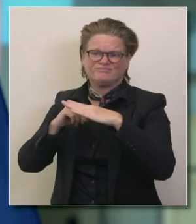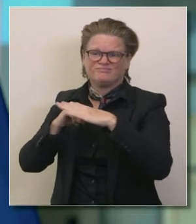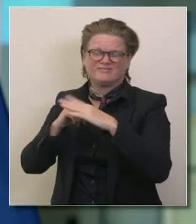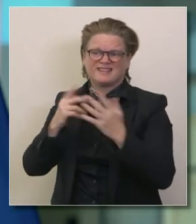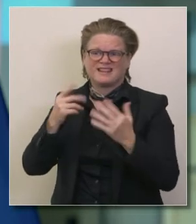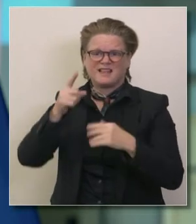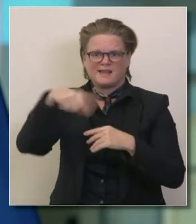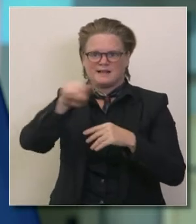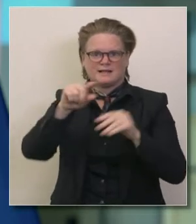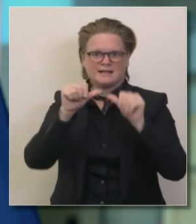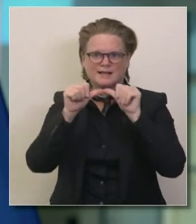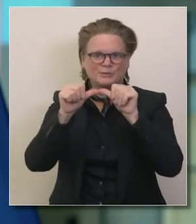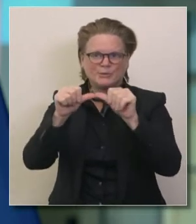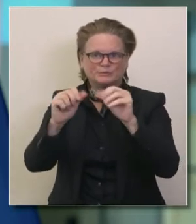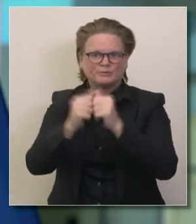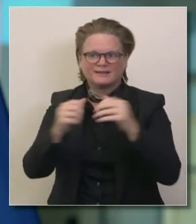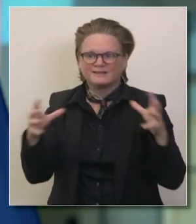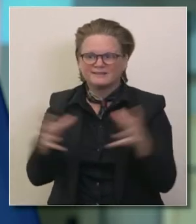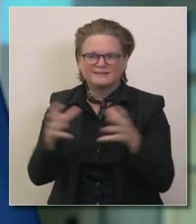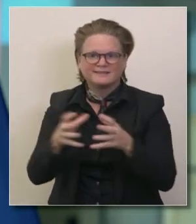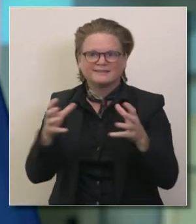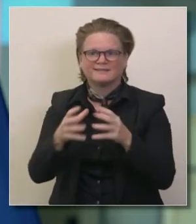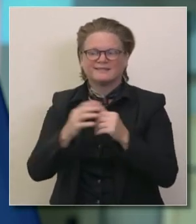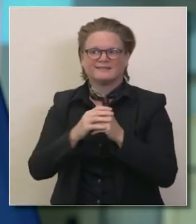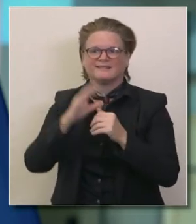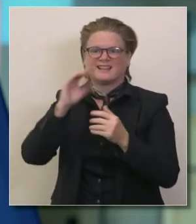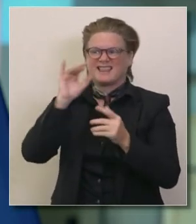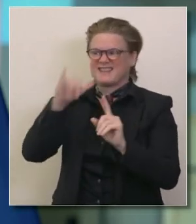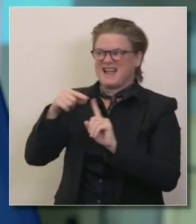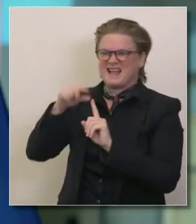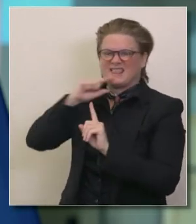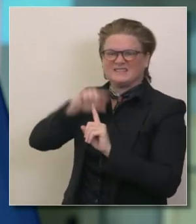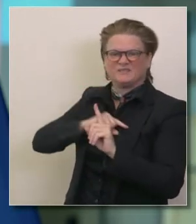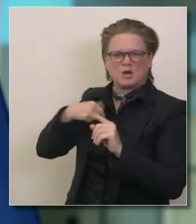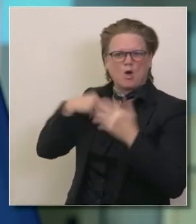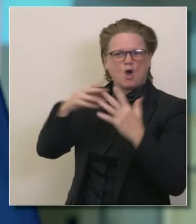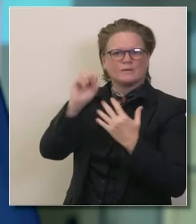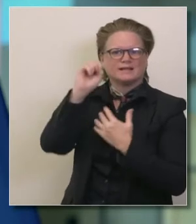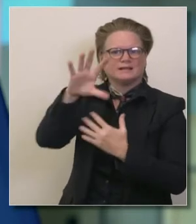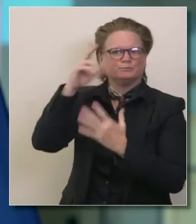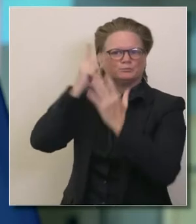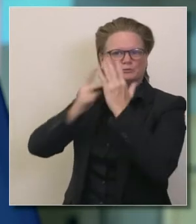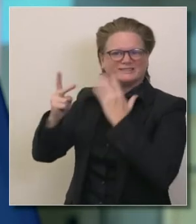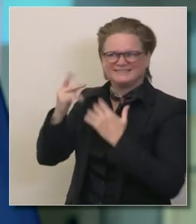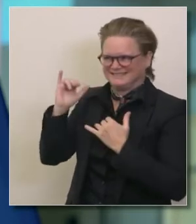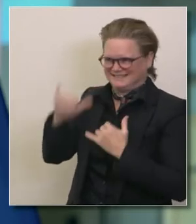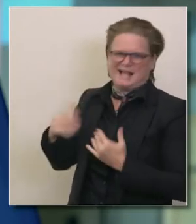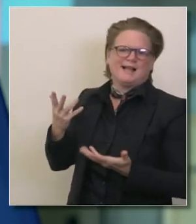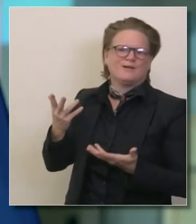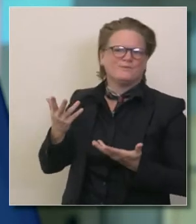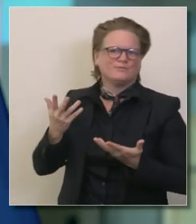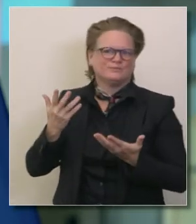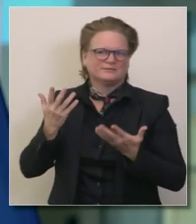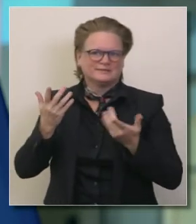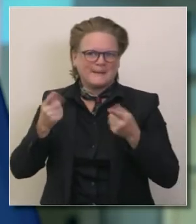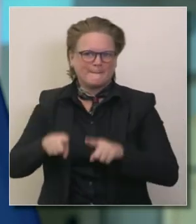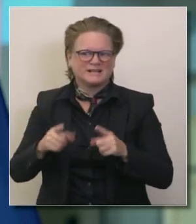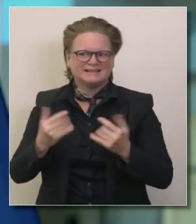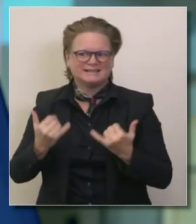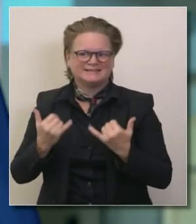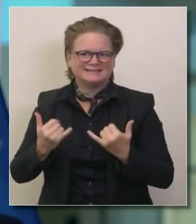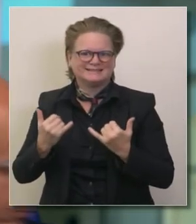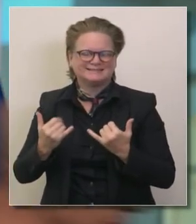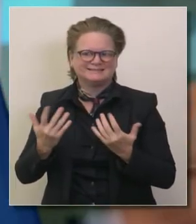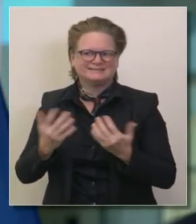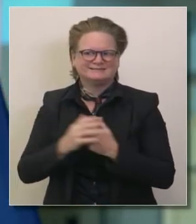gracias así que todas estas acciones están implementándose a la vez y por